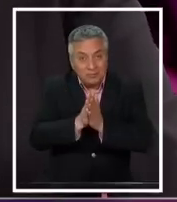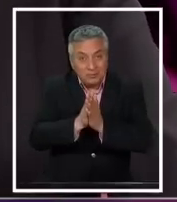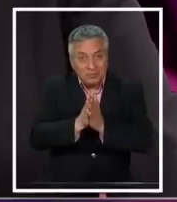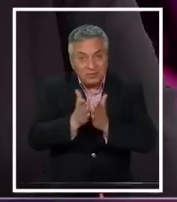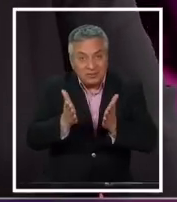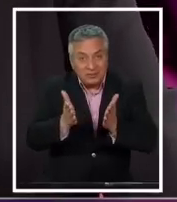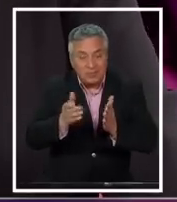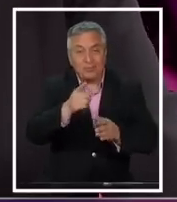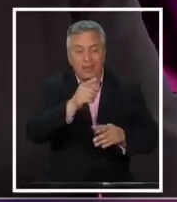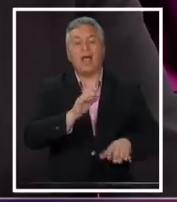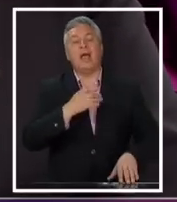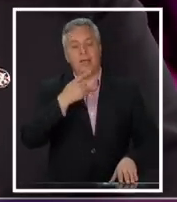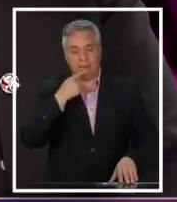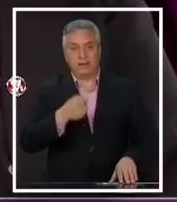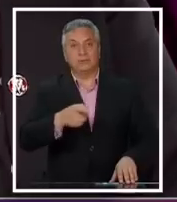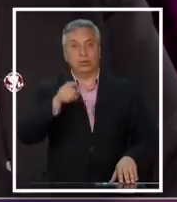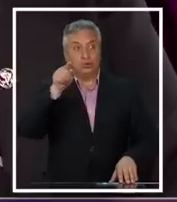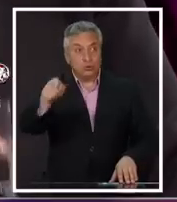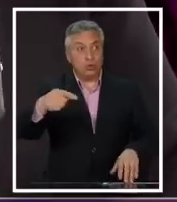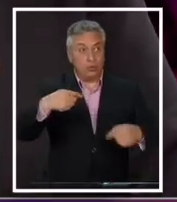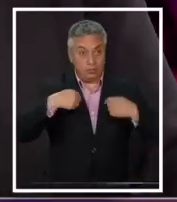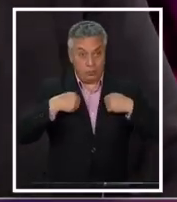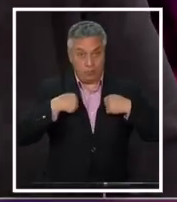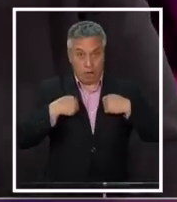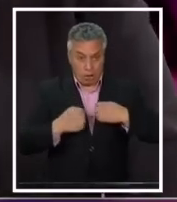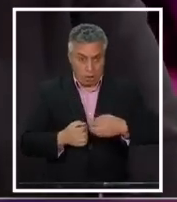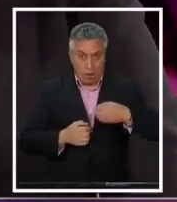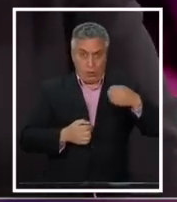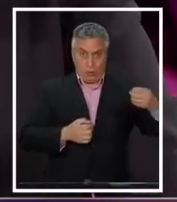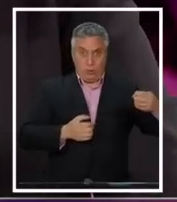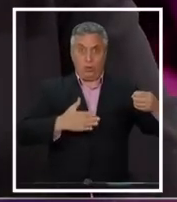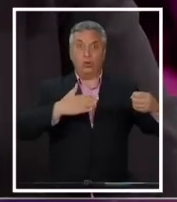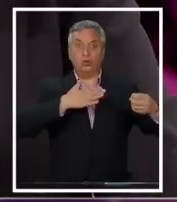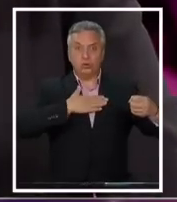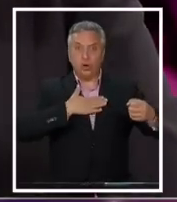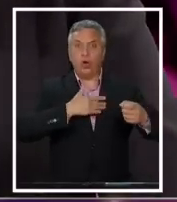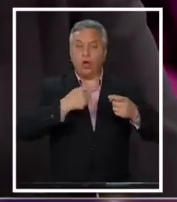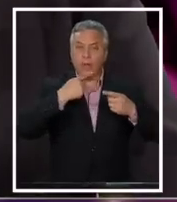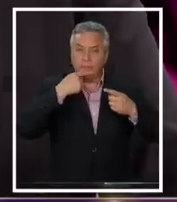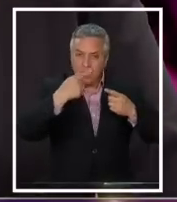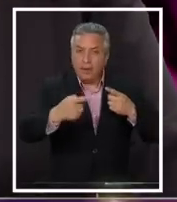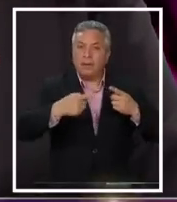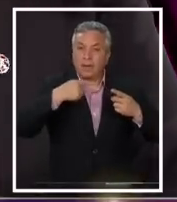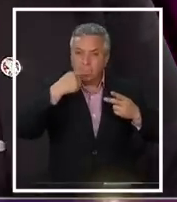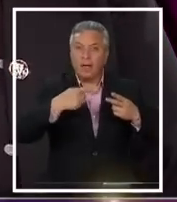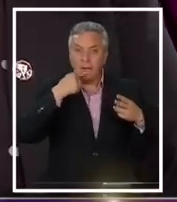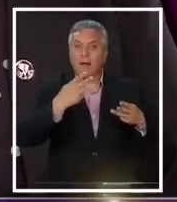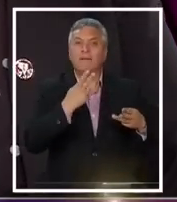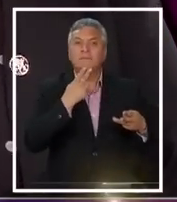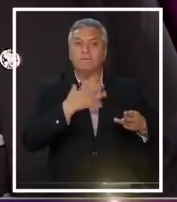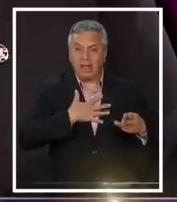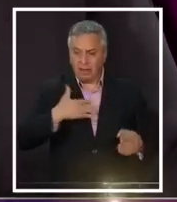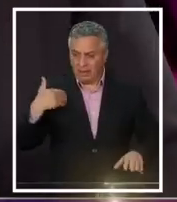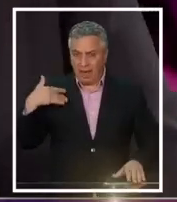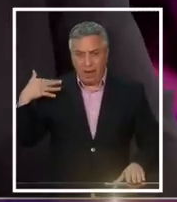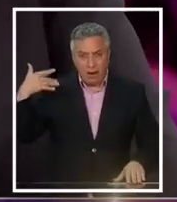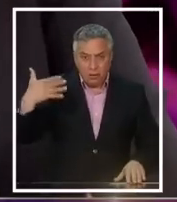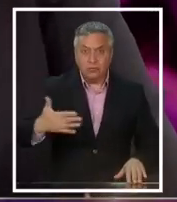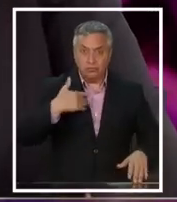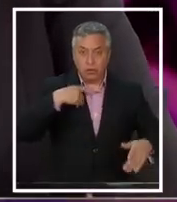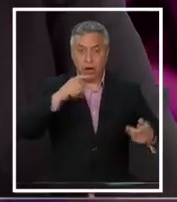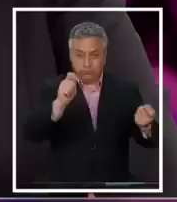Jimena, Jimena. Cuando tú me pones en ese nivel y yo he dado una y otra vez muestras en mi vida de las